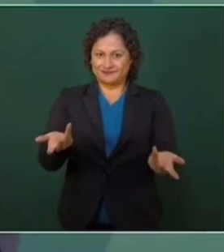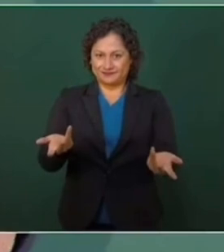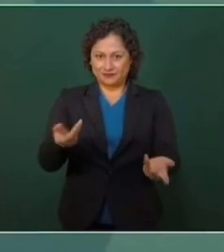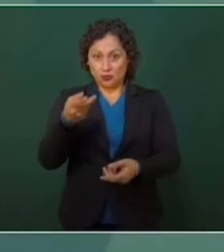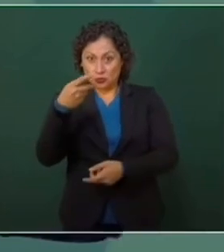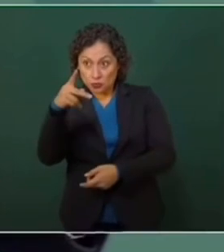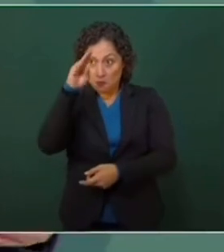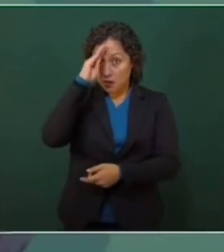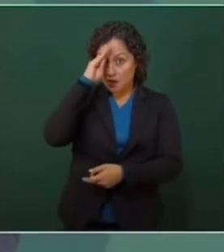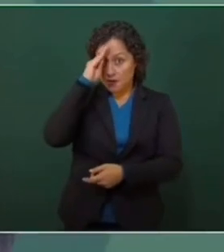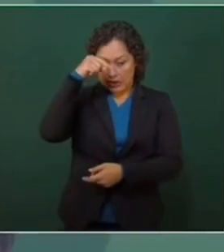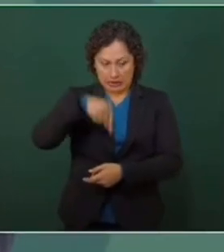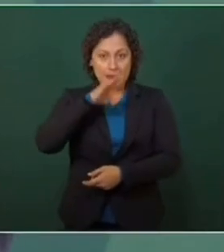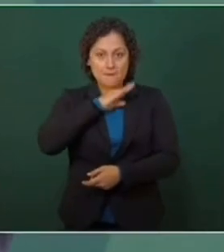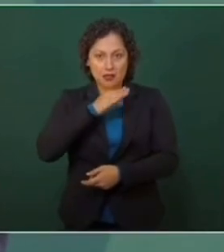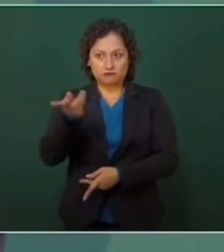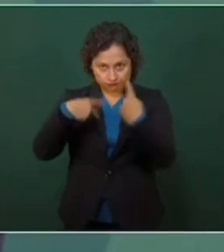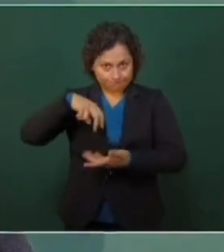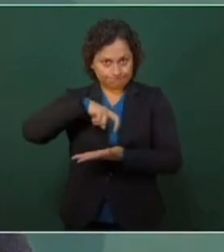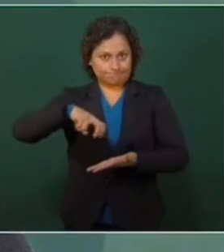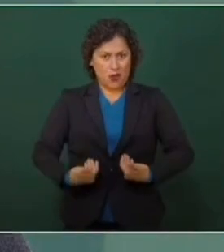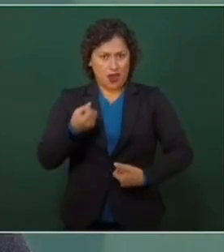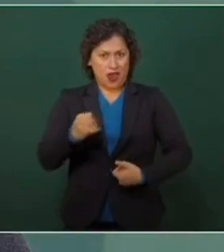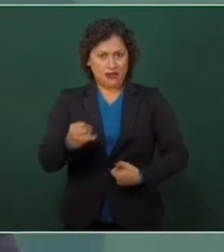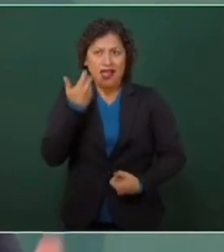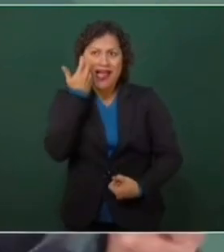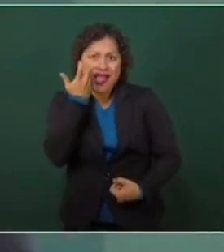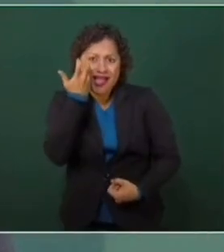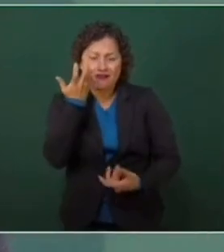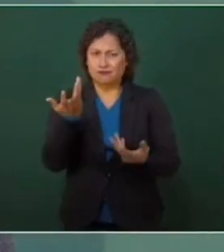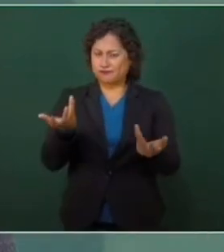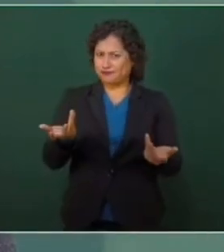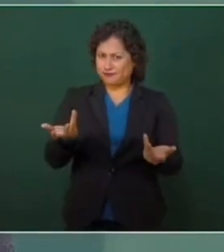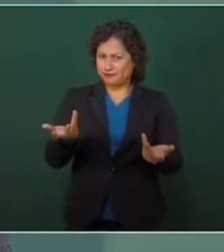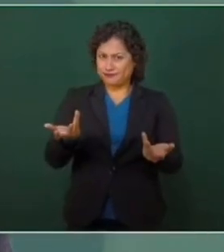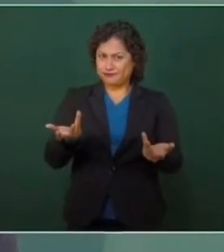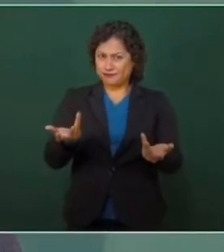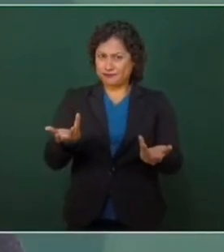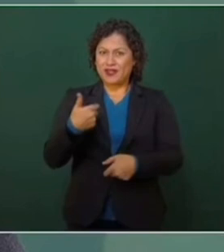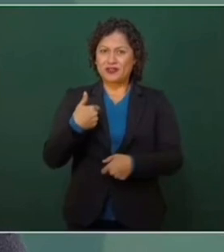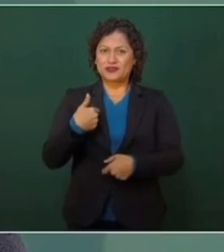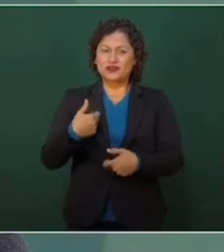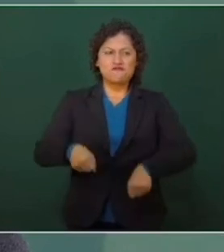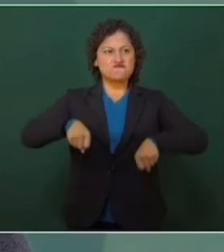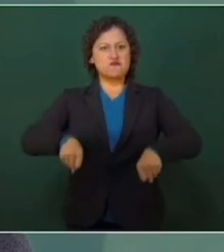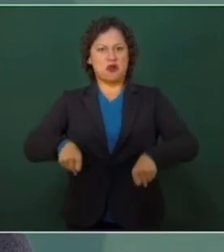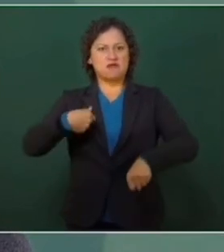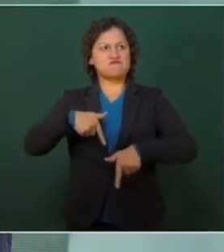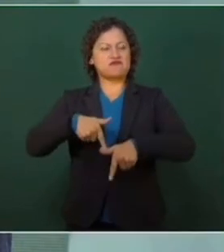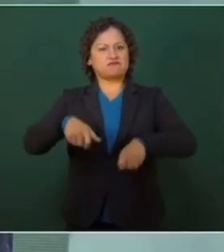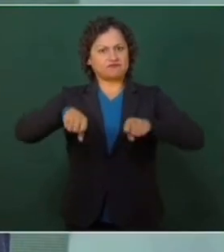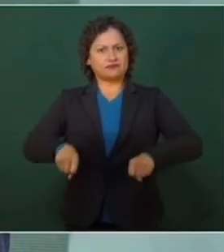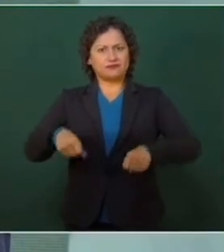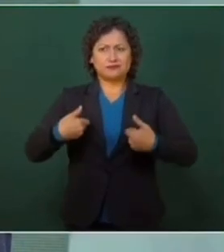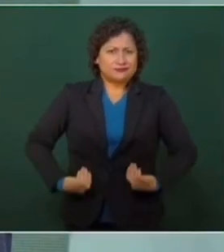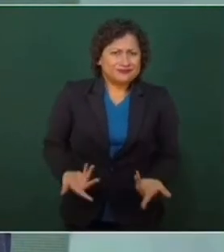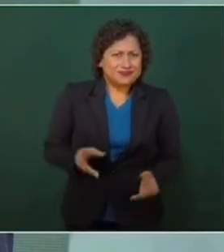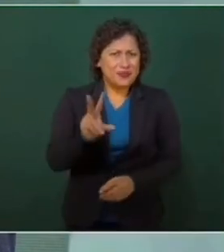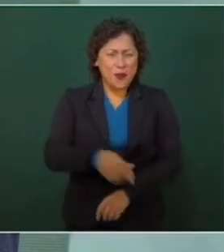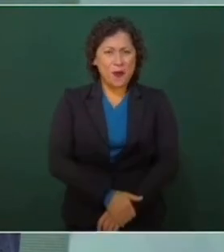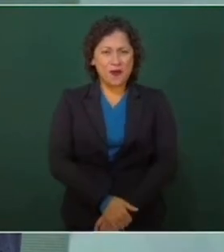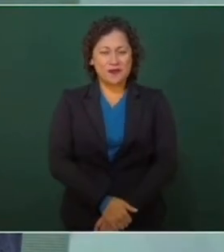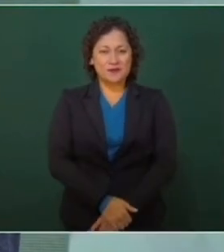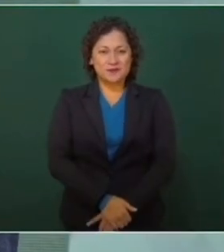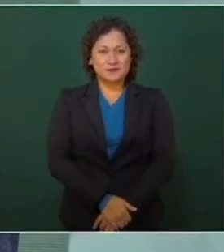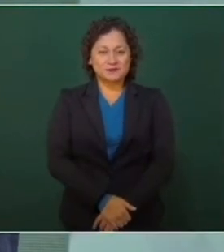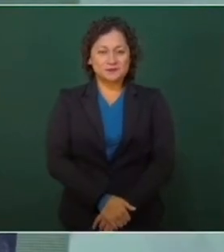si está mal, pues hay que corregir. Si yo no soy un ambicioso vulgar, yo no voy a encapricharme y